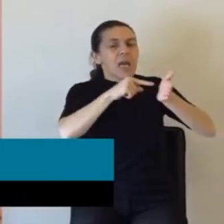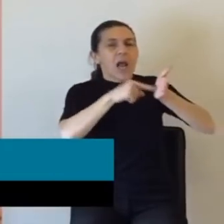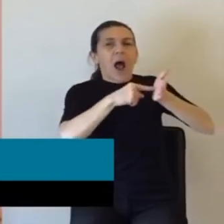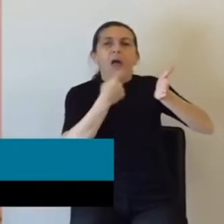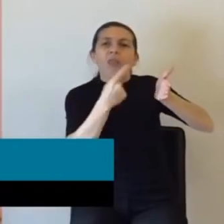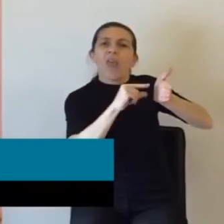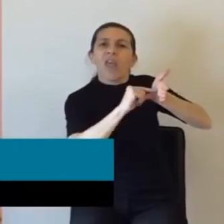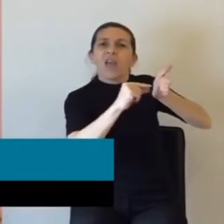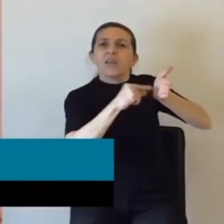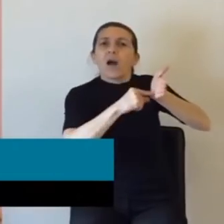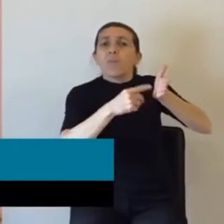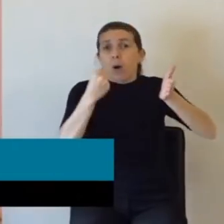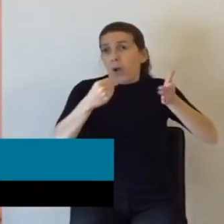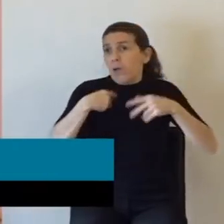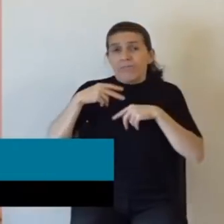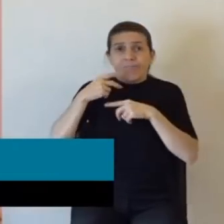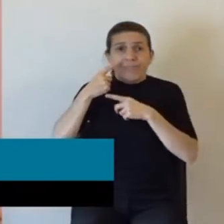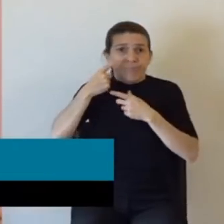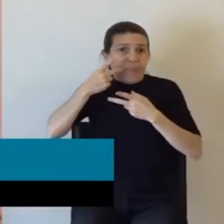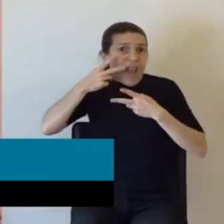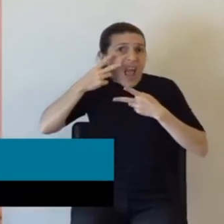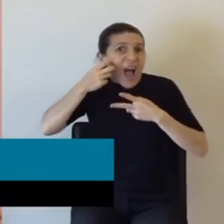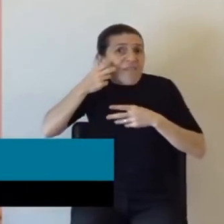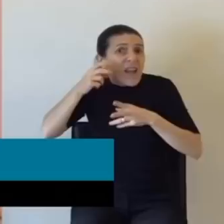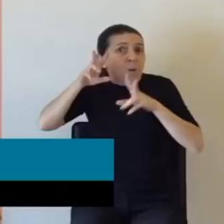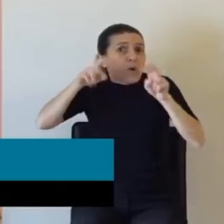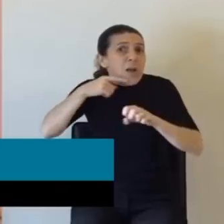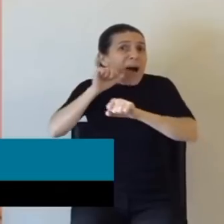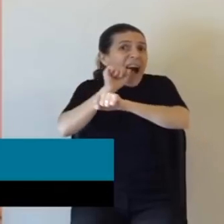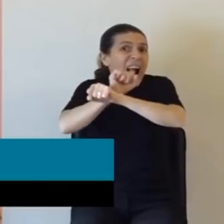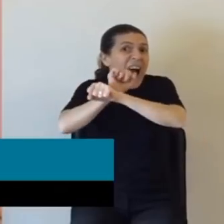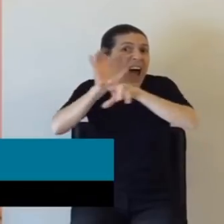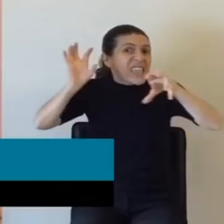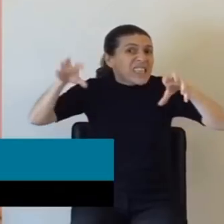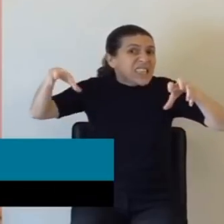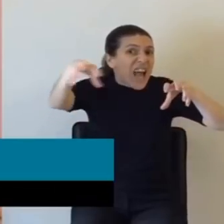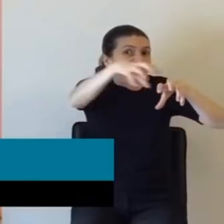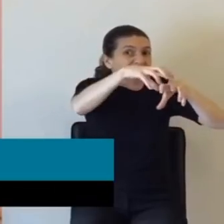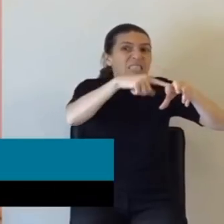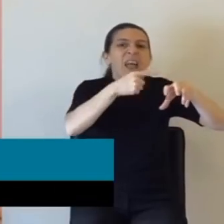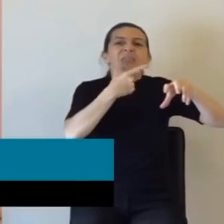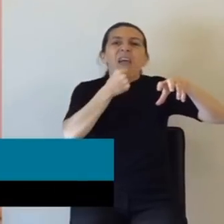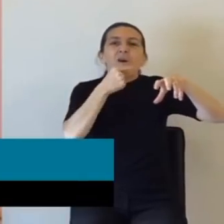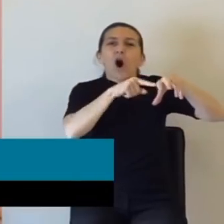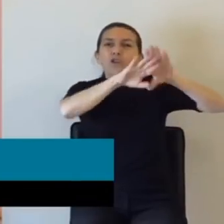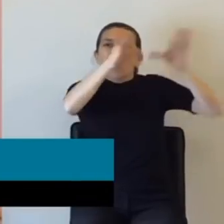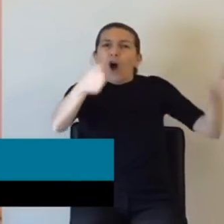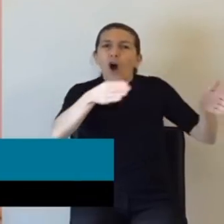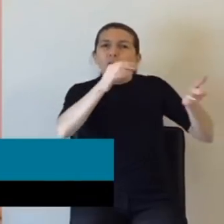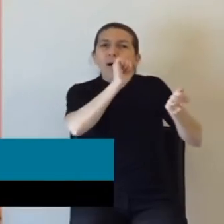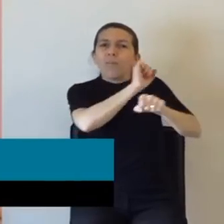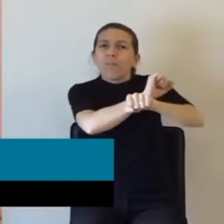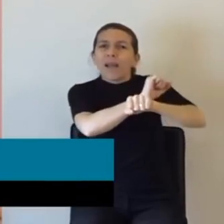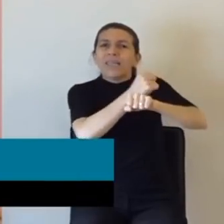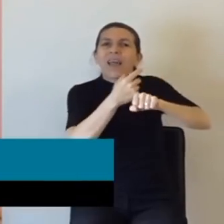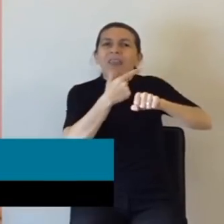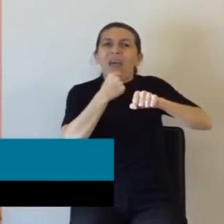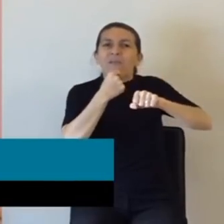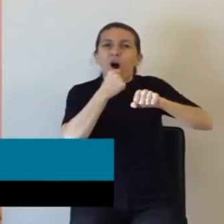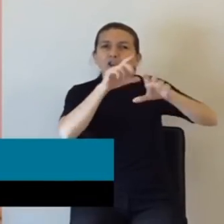porque incluso mirando los penales federales, que fue la última gran crisis con el penal de Devoto, uno ve